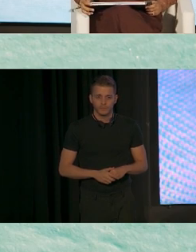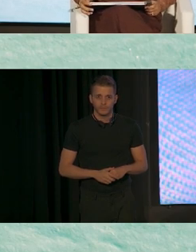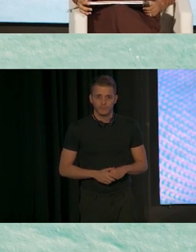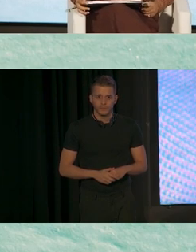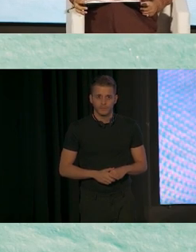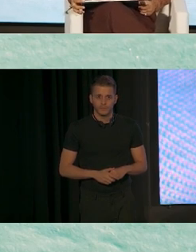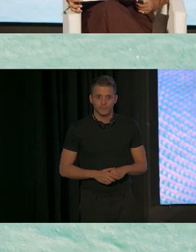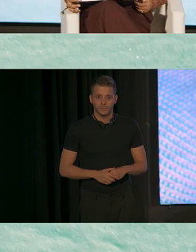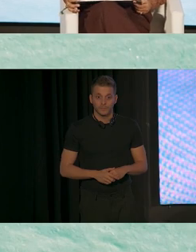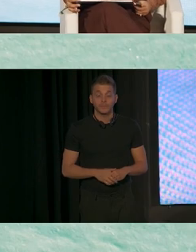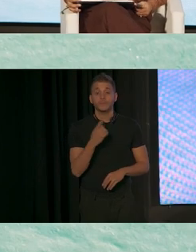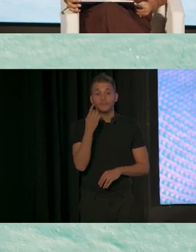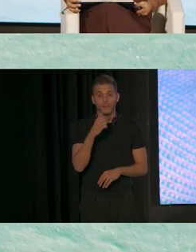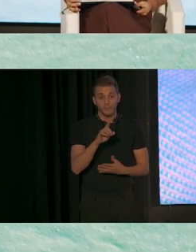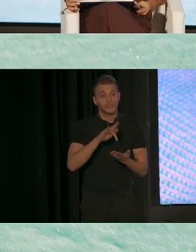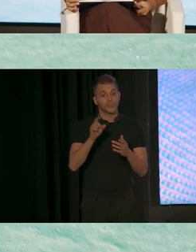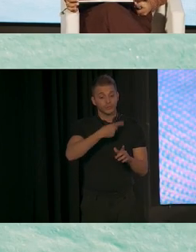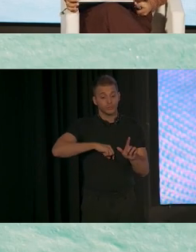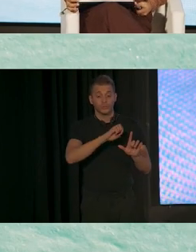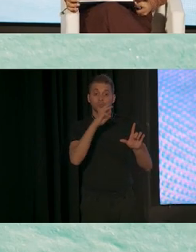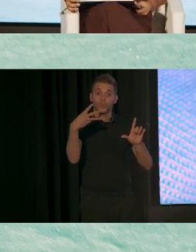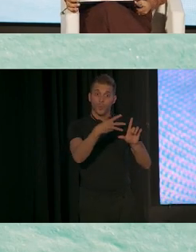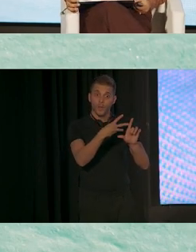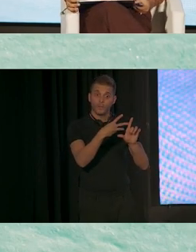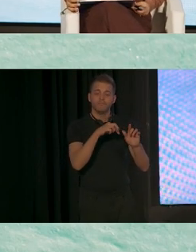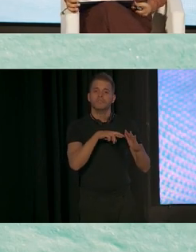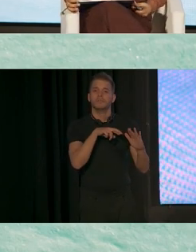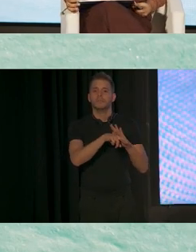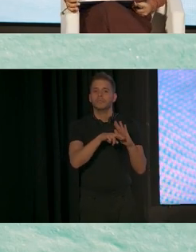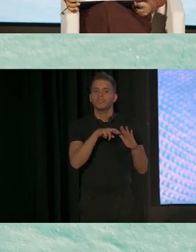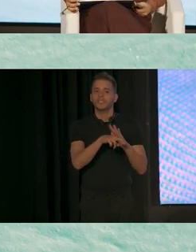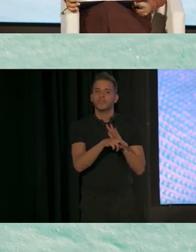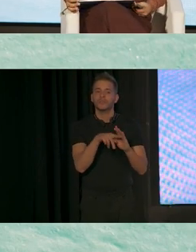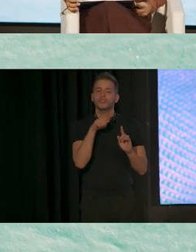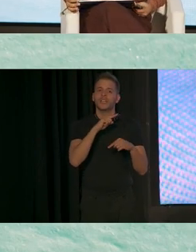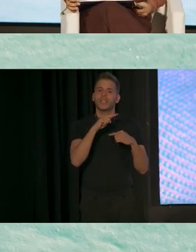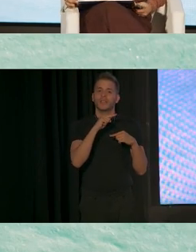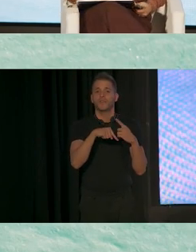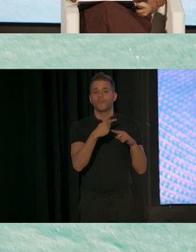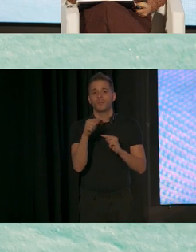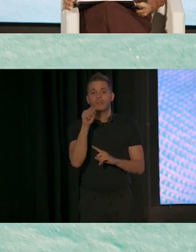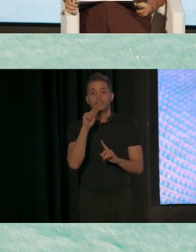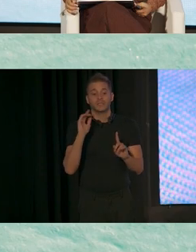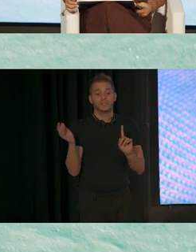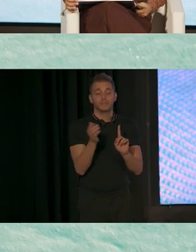Y también en nuestro sitio de web, algunos de los recursos que las familias pueden encontrar con